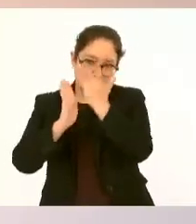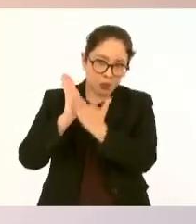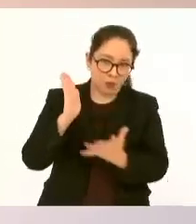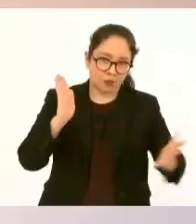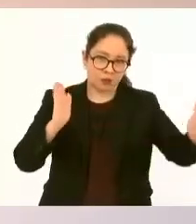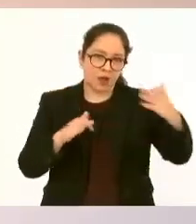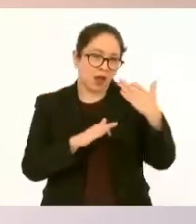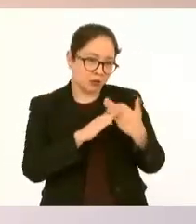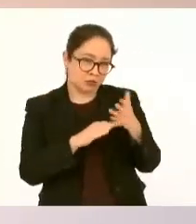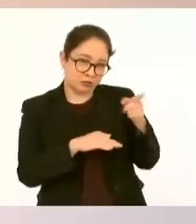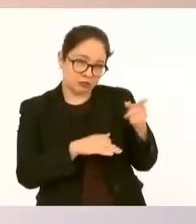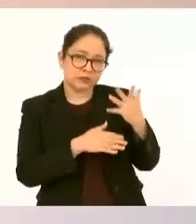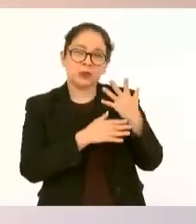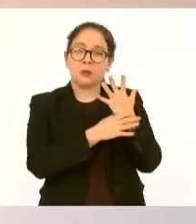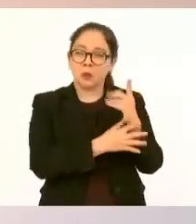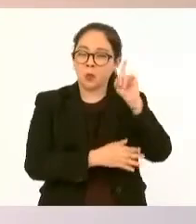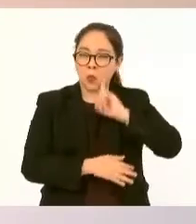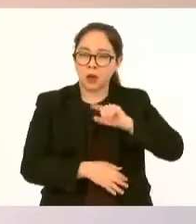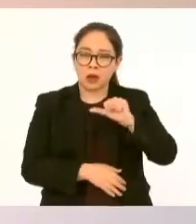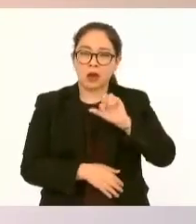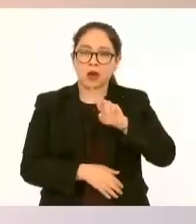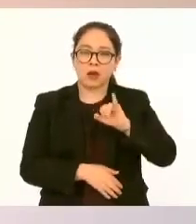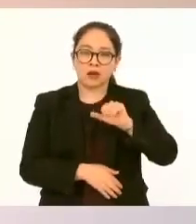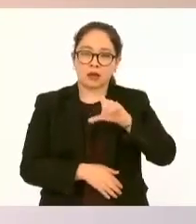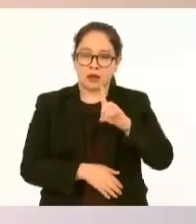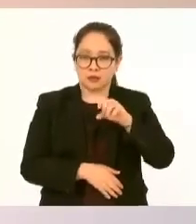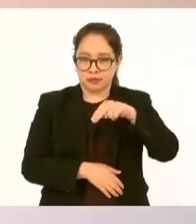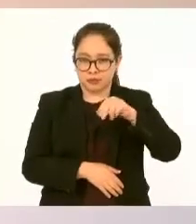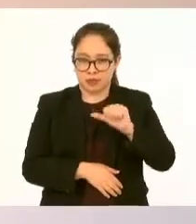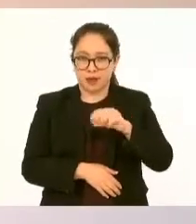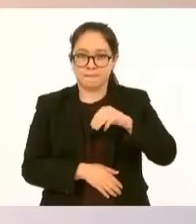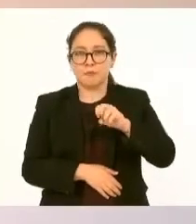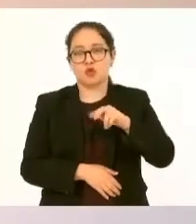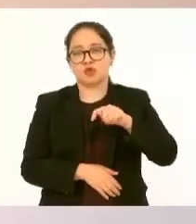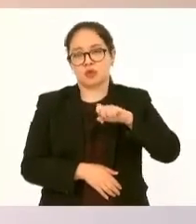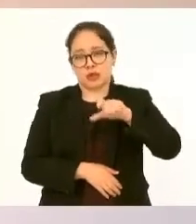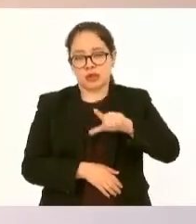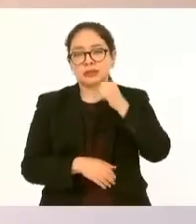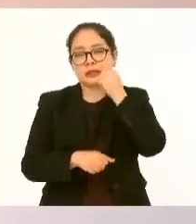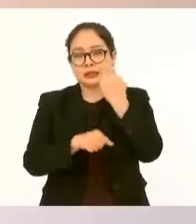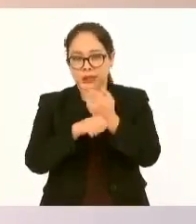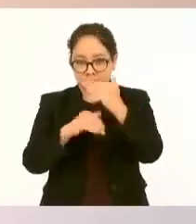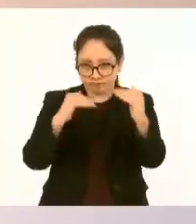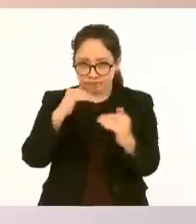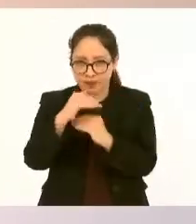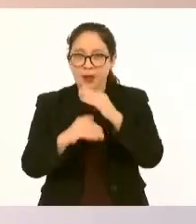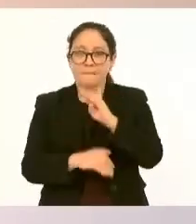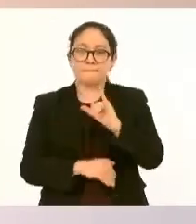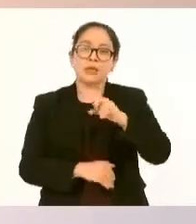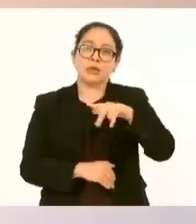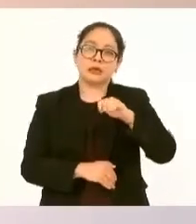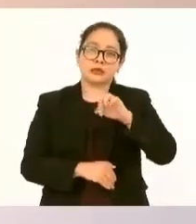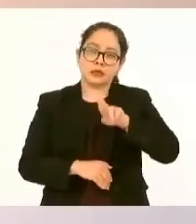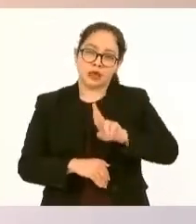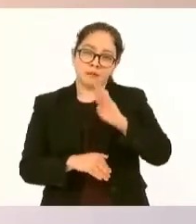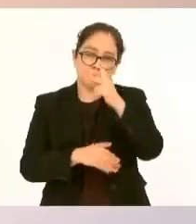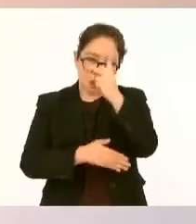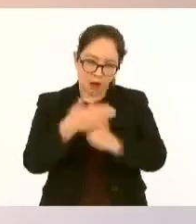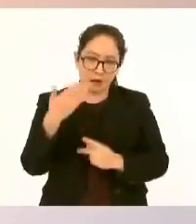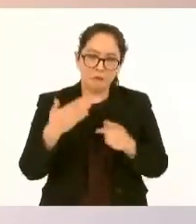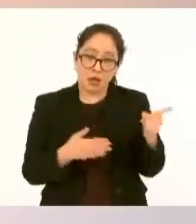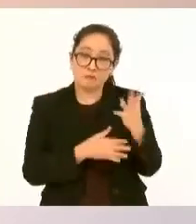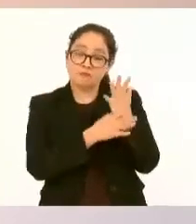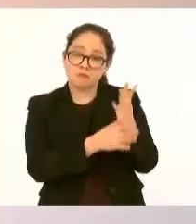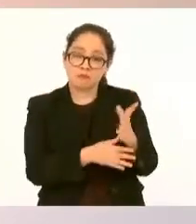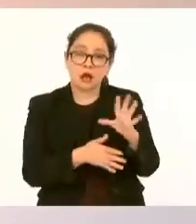Arianna Montiel, subsecretaria de Bienestar, se adelantó el apoyo a